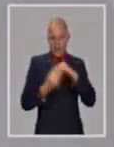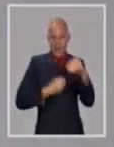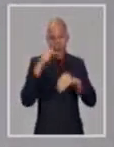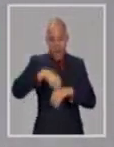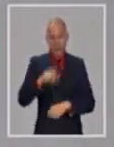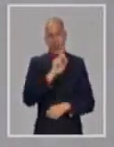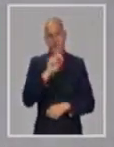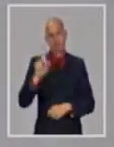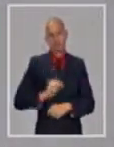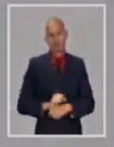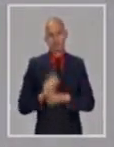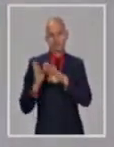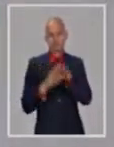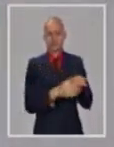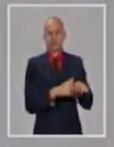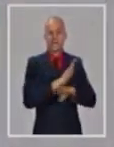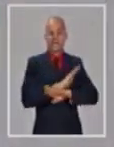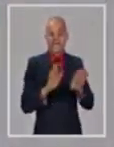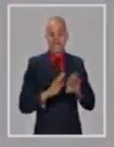la siguiente,